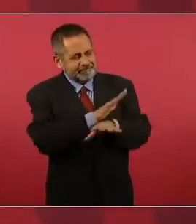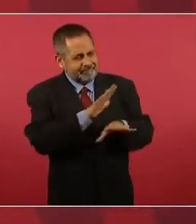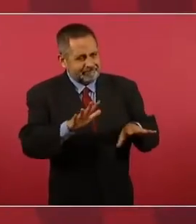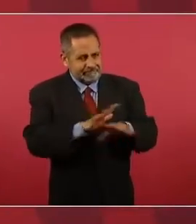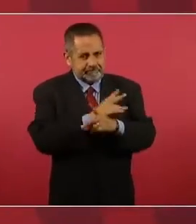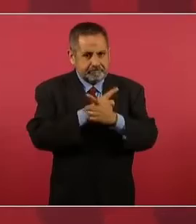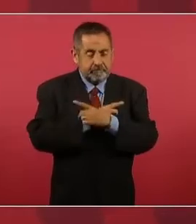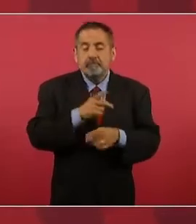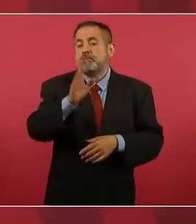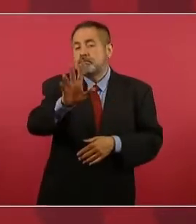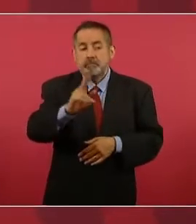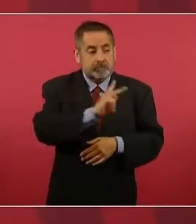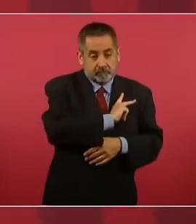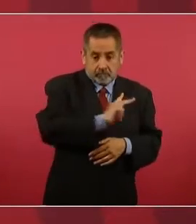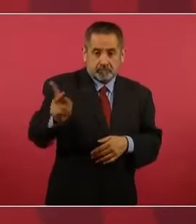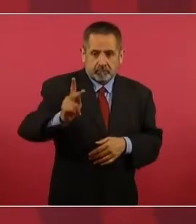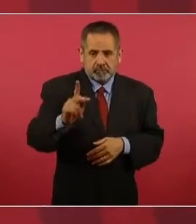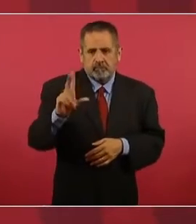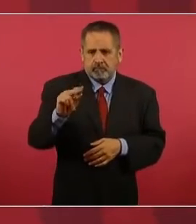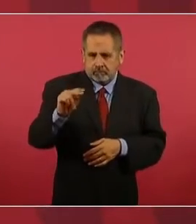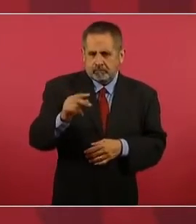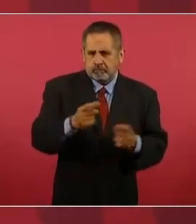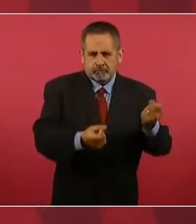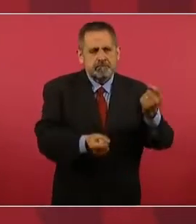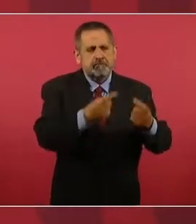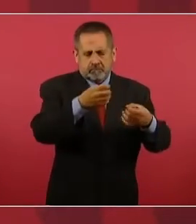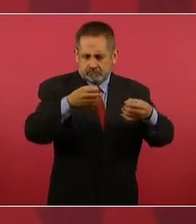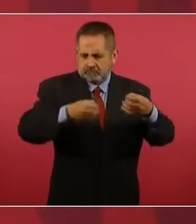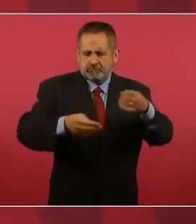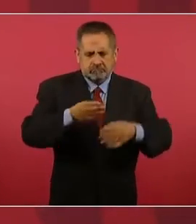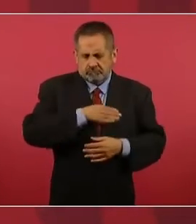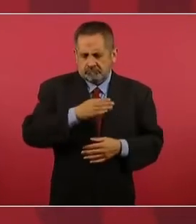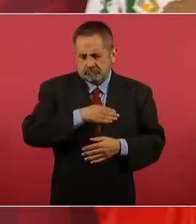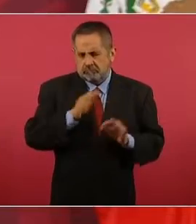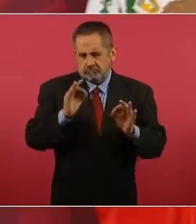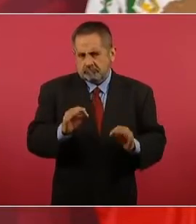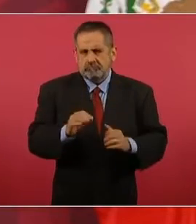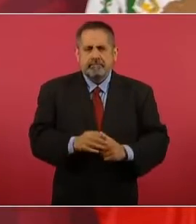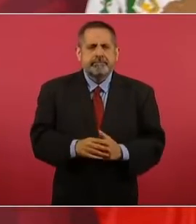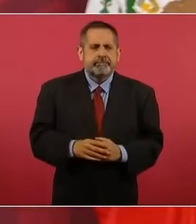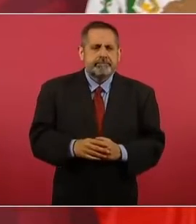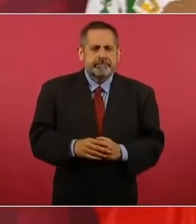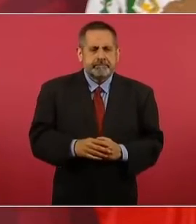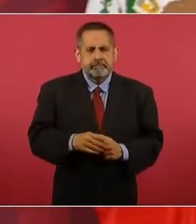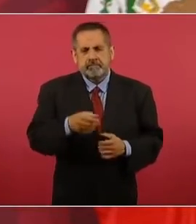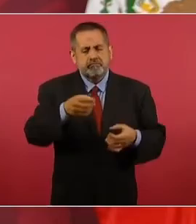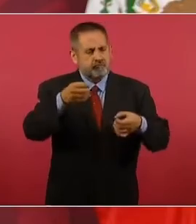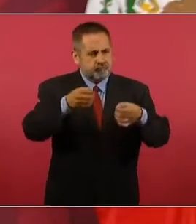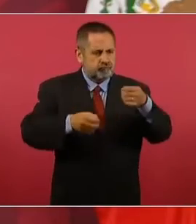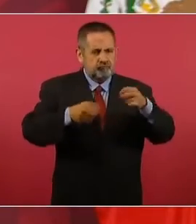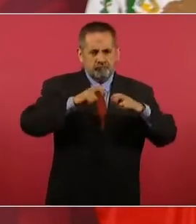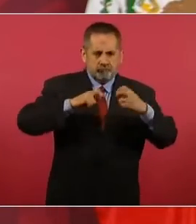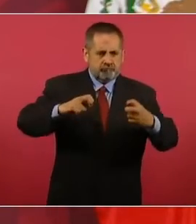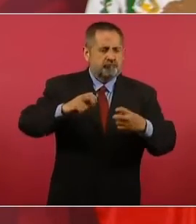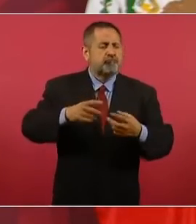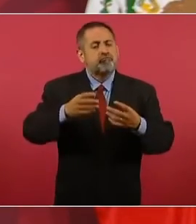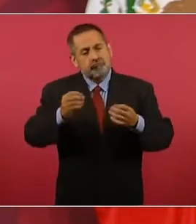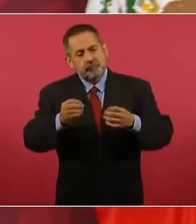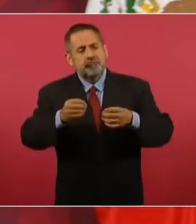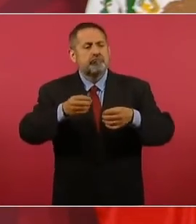no generalizar, porque si hay jueces buenos y magistrados y ministros,